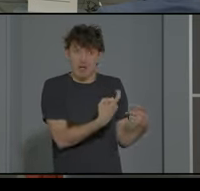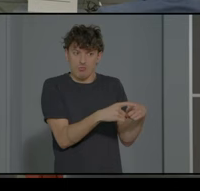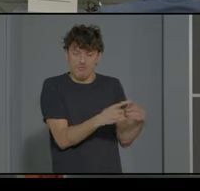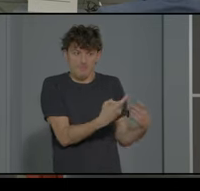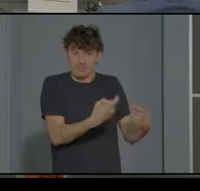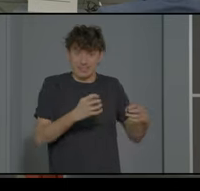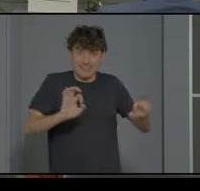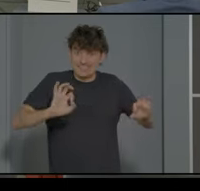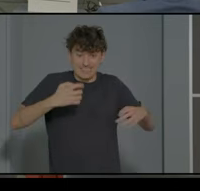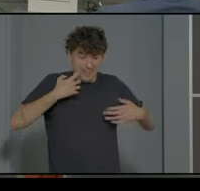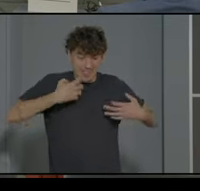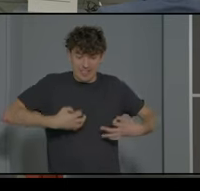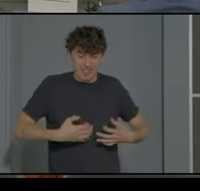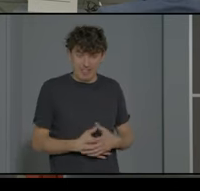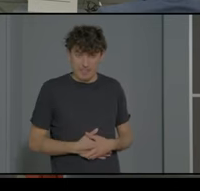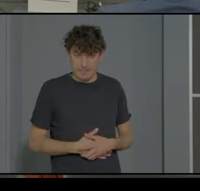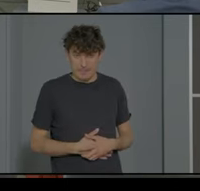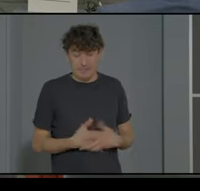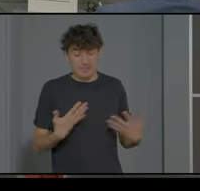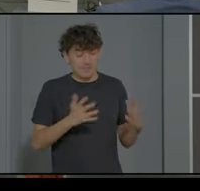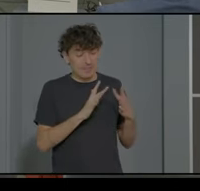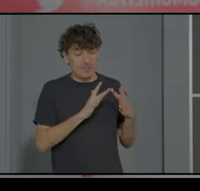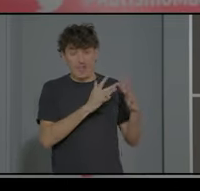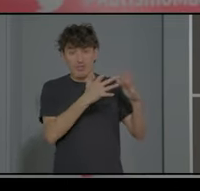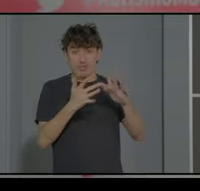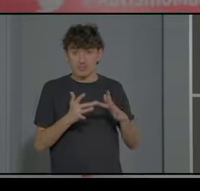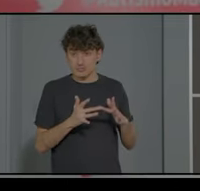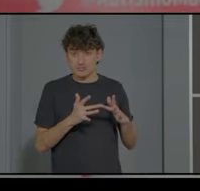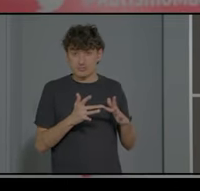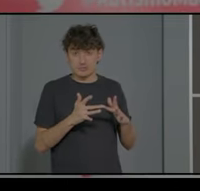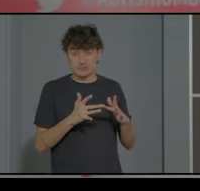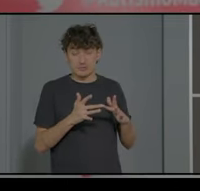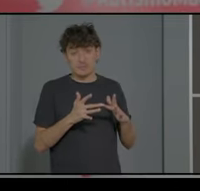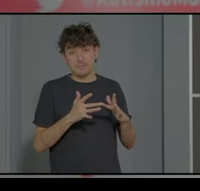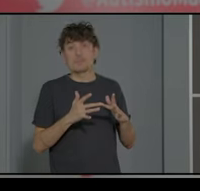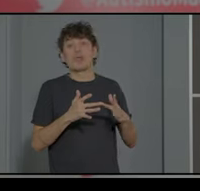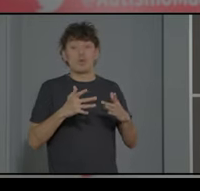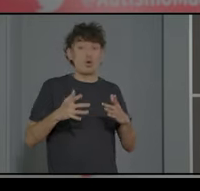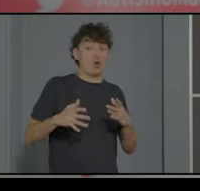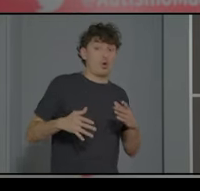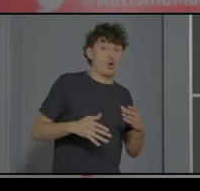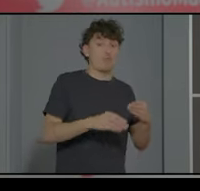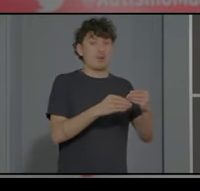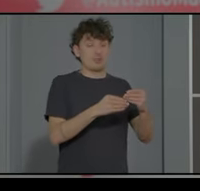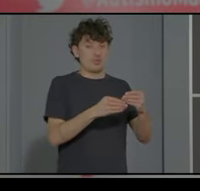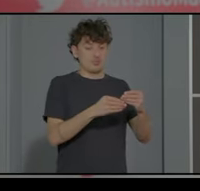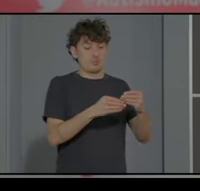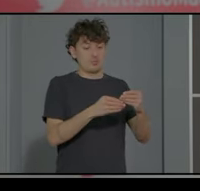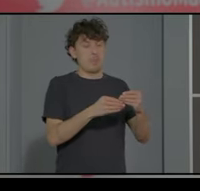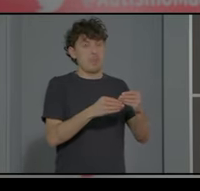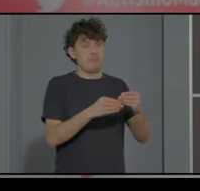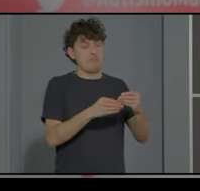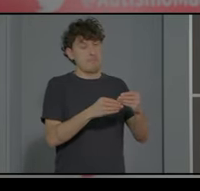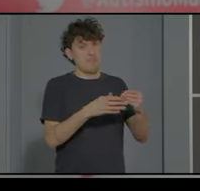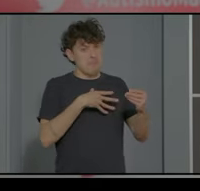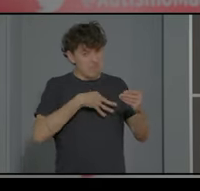así entonces esas interacciones y ese complemento ¿se puede dar en la